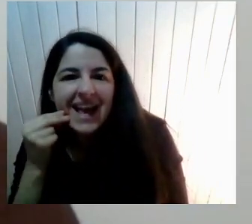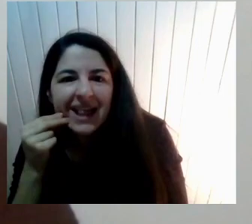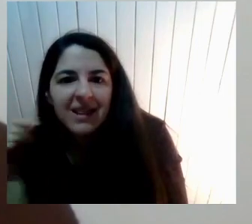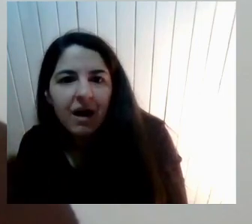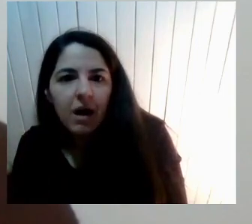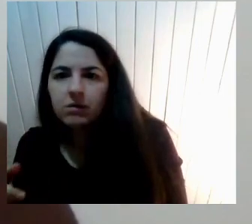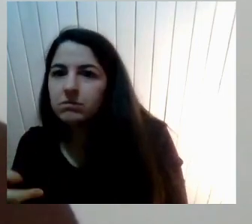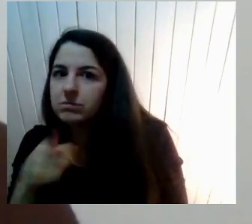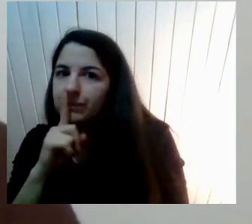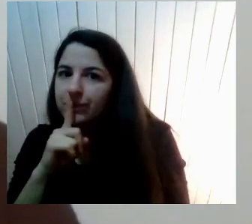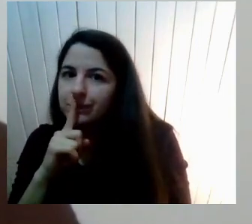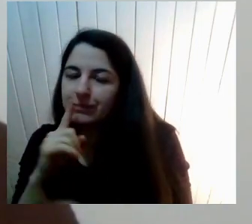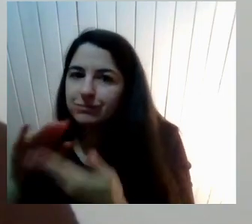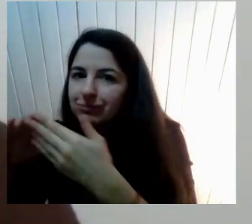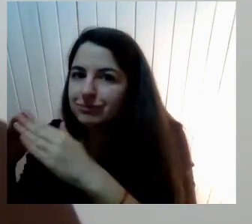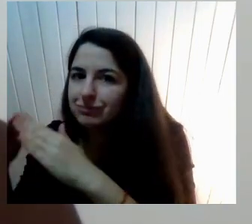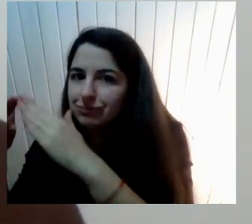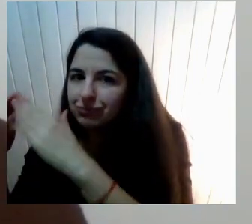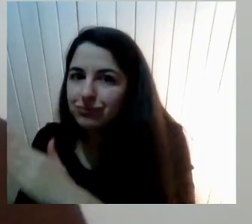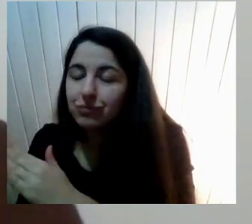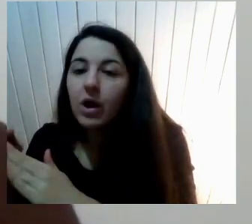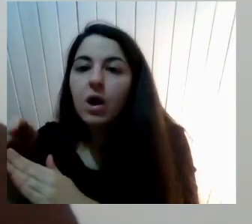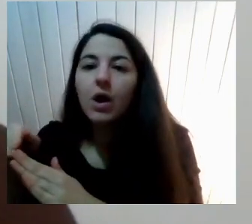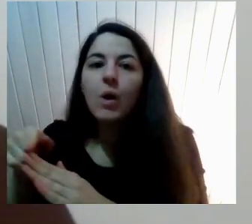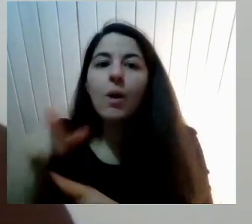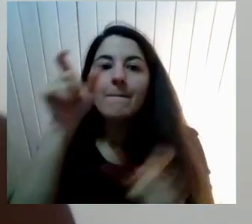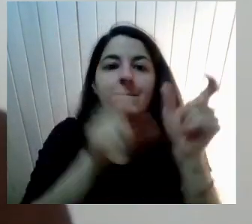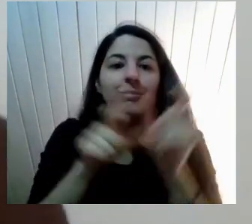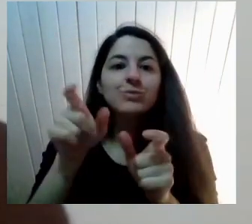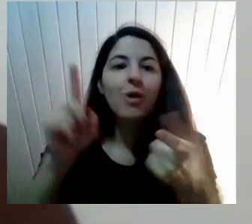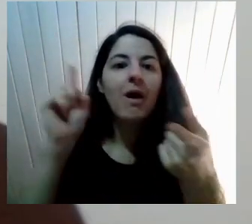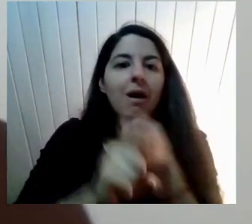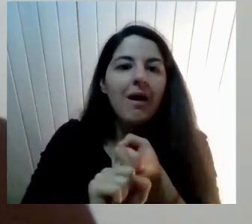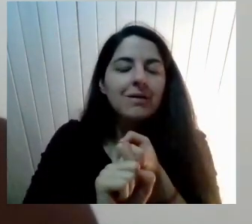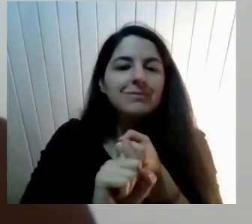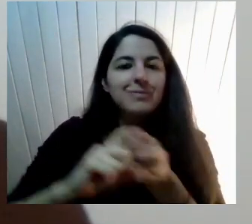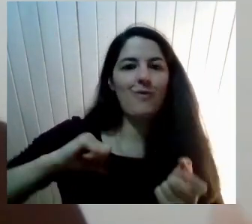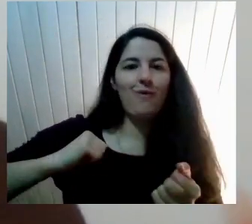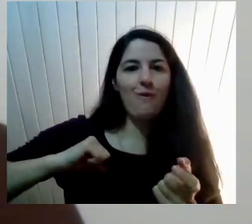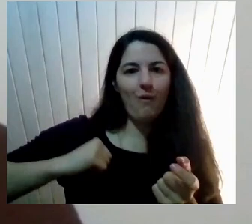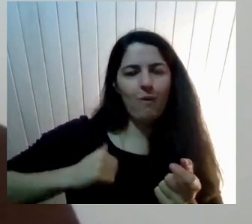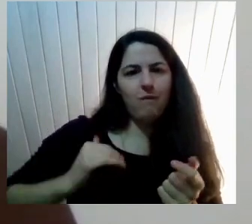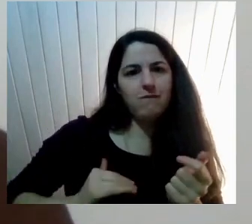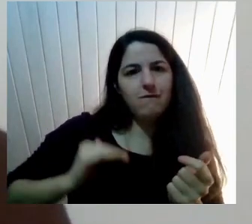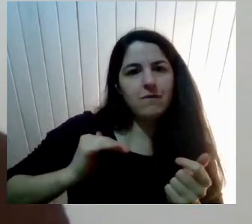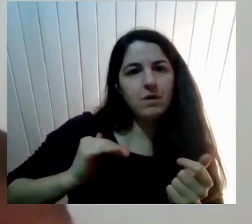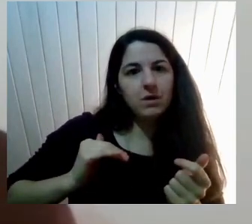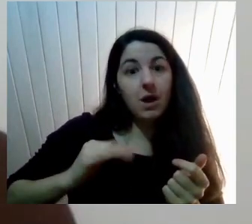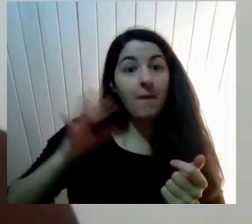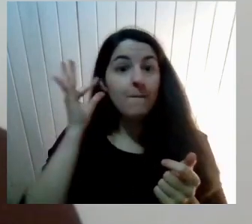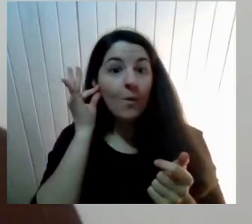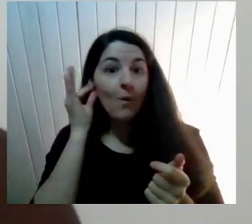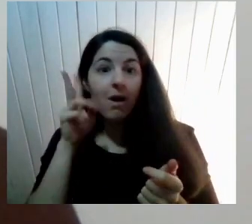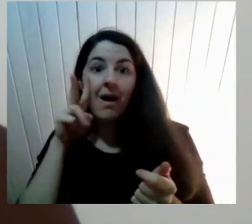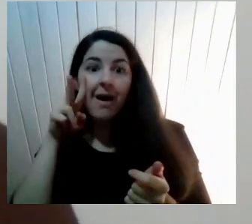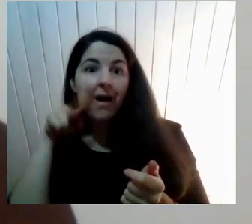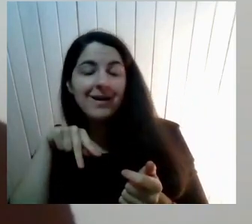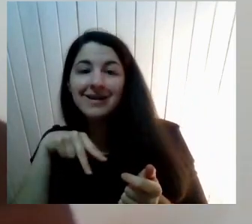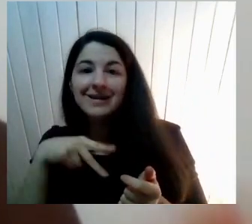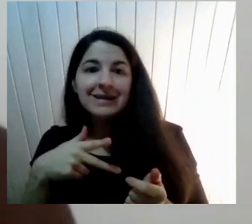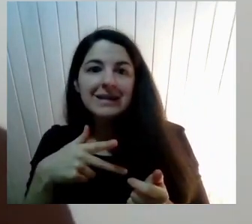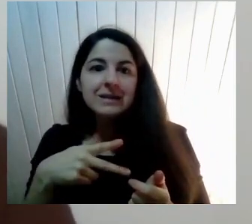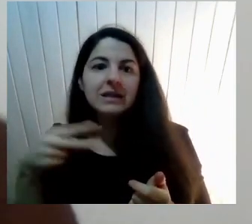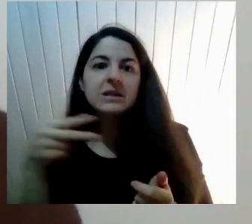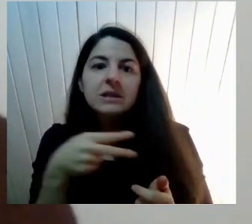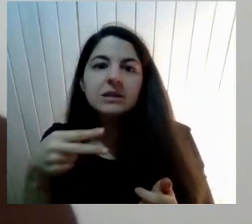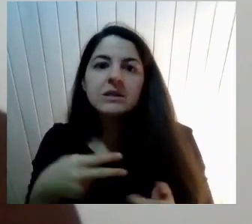se casaron Cuando eran adolescentes De mujeres Que nunca han sentido Un orgasmo O sea Estamos frente A una sociedad Donde el